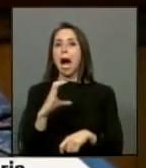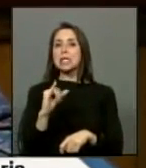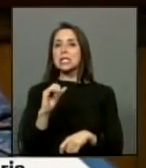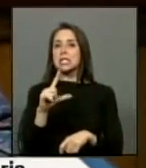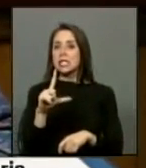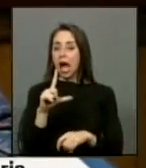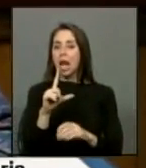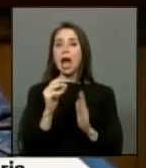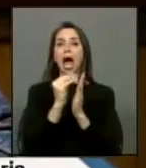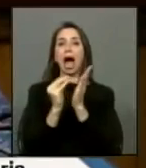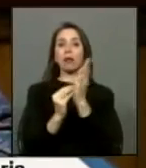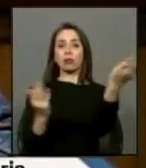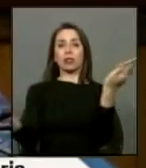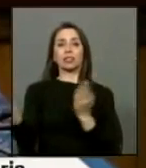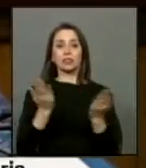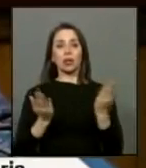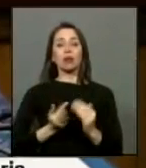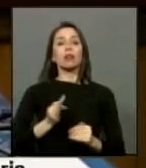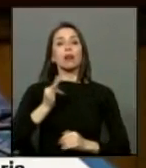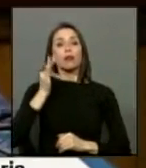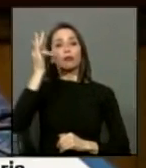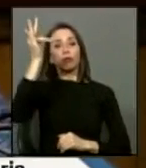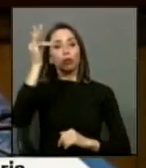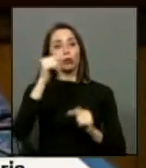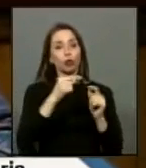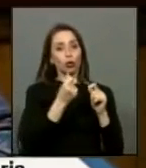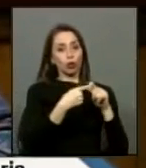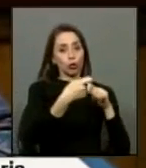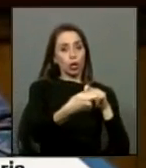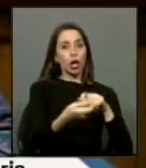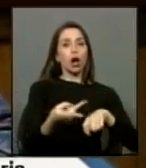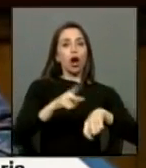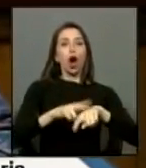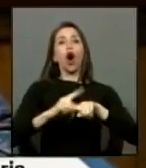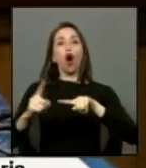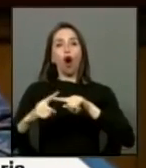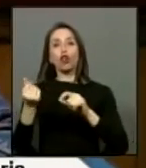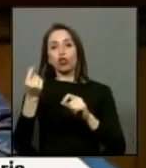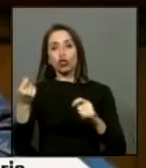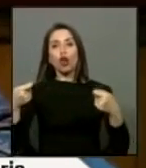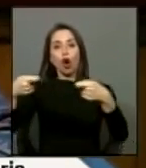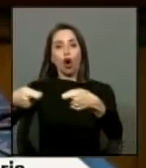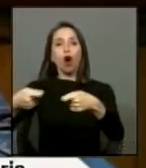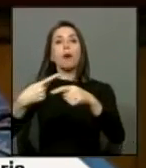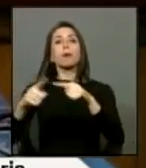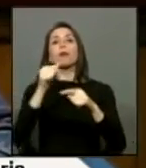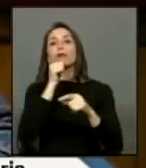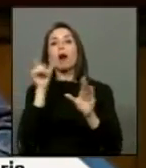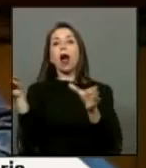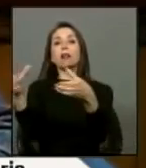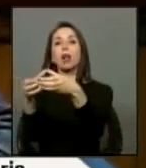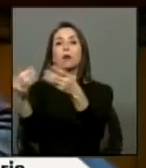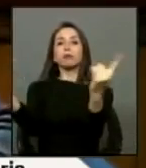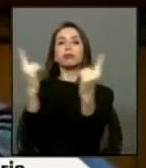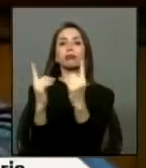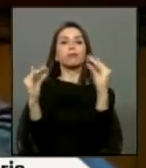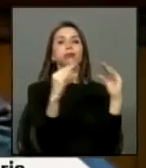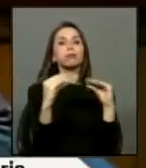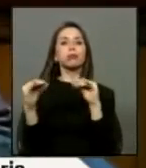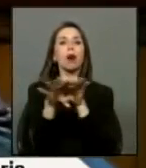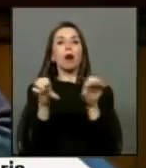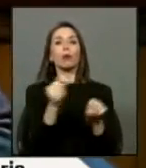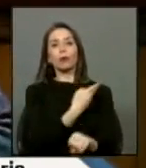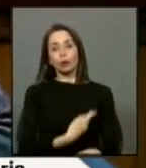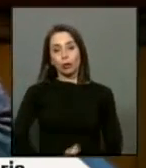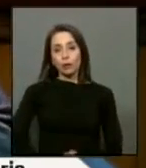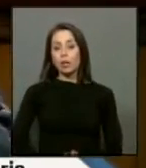antecedentes que se entregaron, a futuro se va a complementar este beneficio con otros, cuyo monto será materia de otra negociación. También agrego, pese